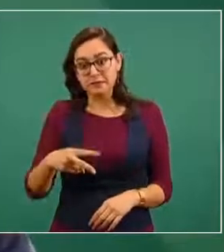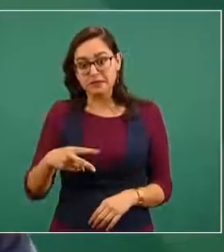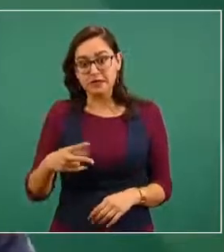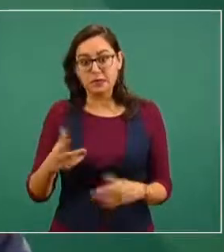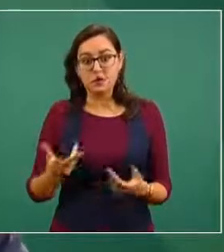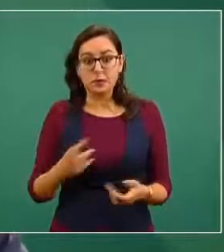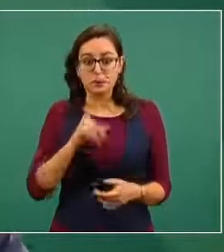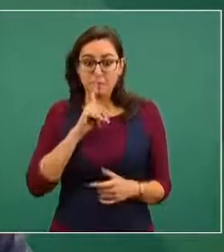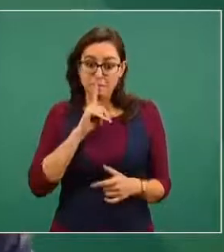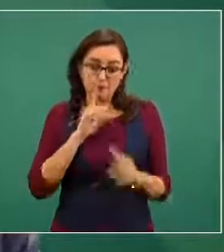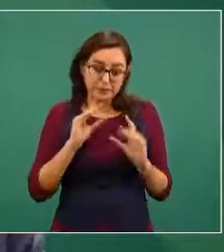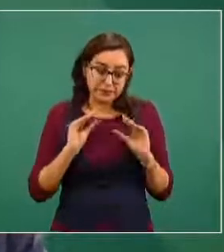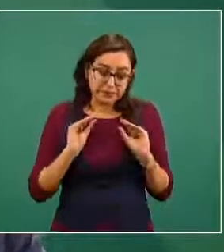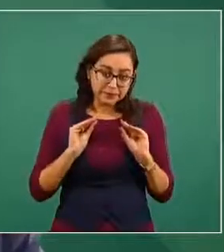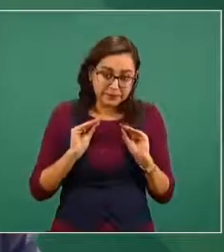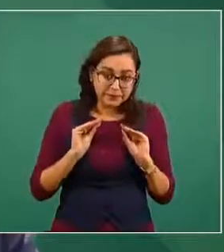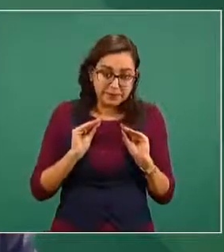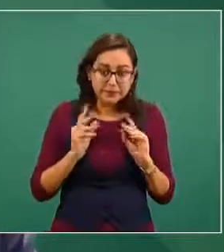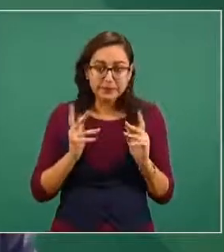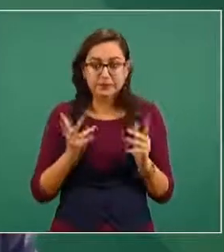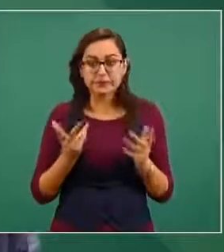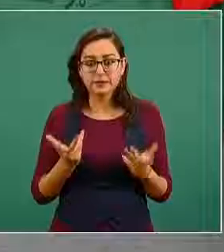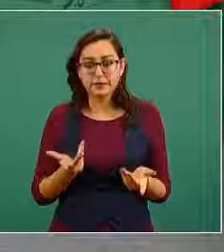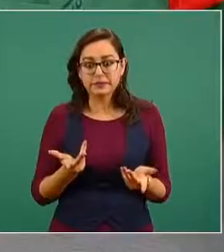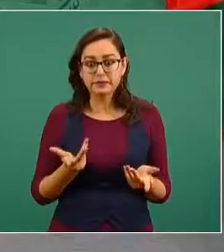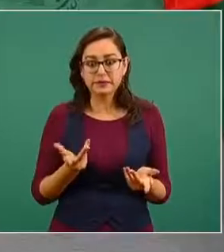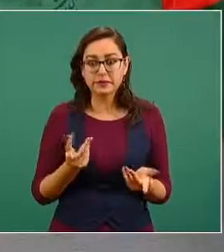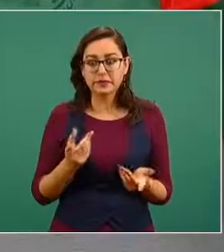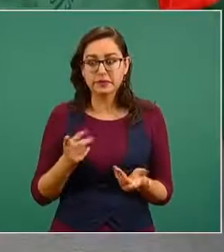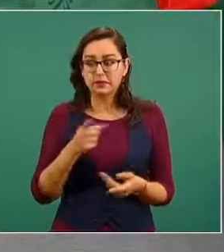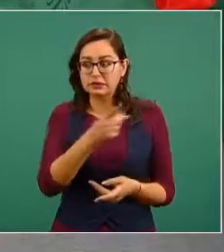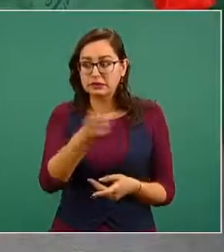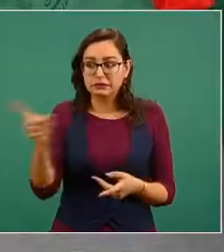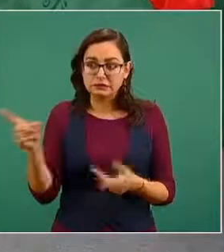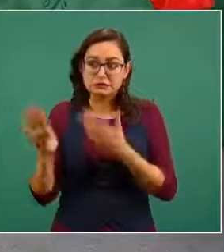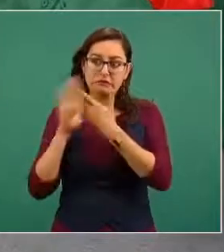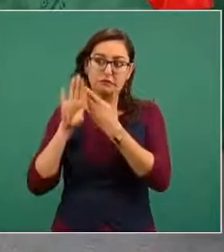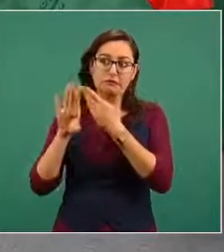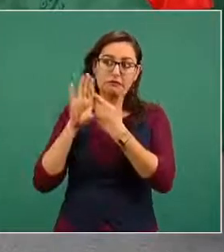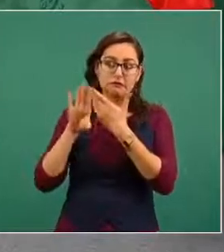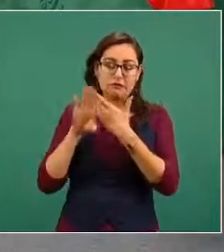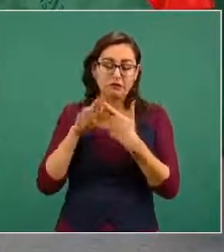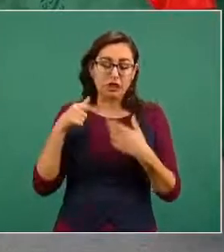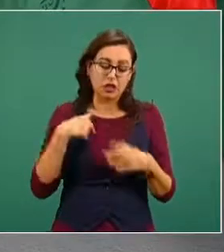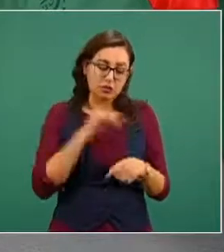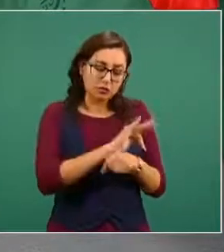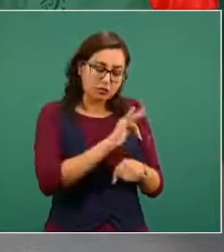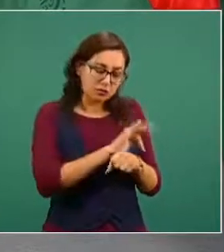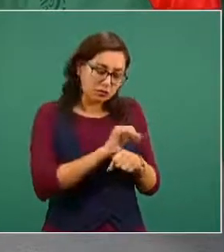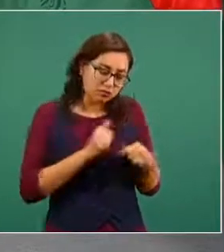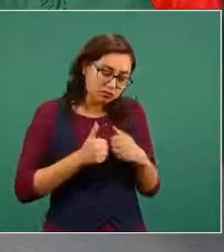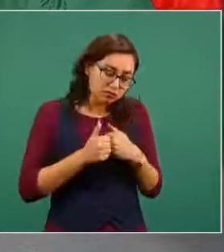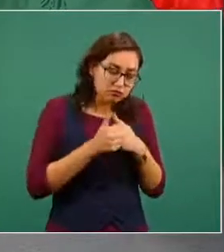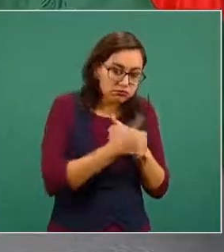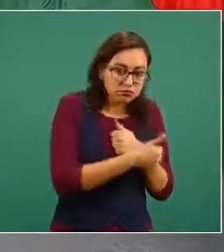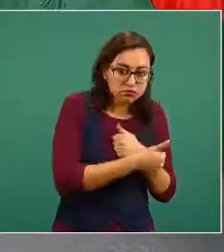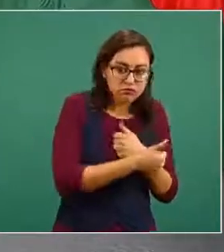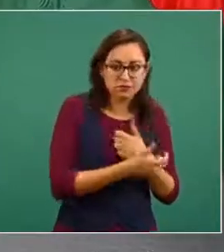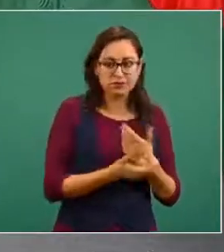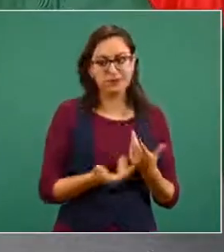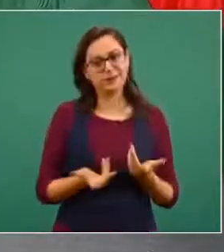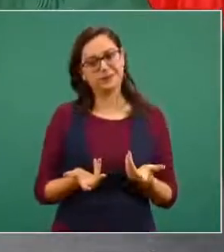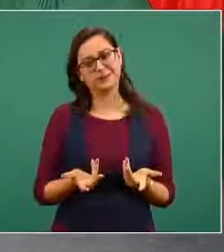sospecha de que estamos nosotros de cómplices o protectores porque pues ya